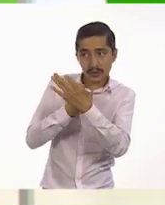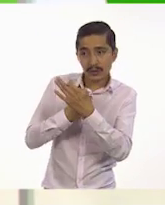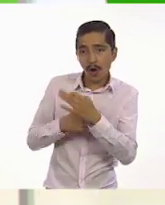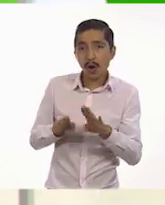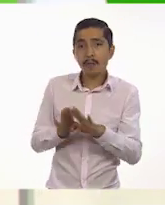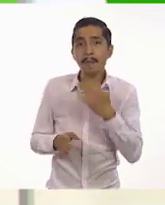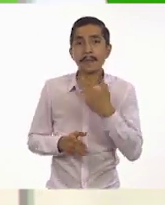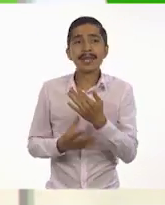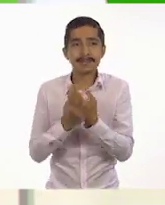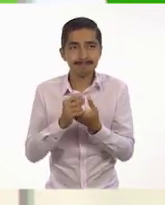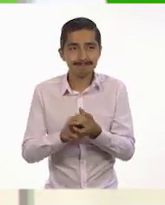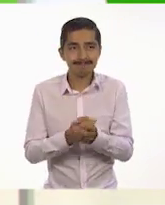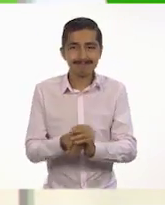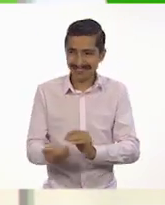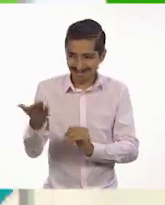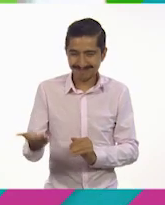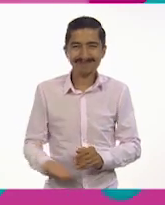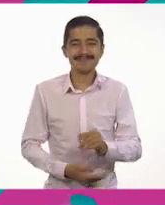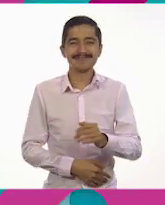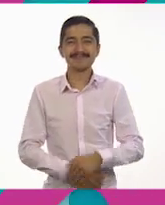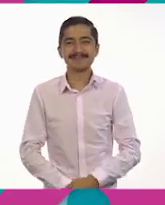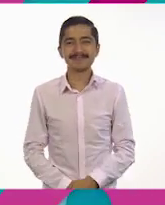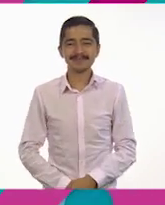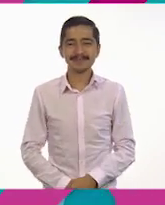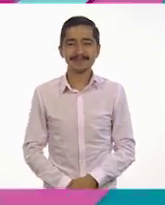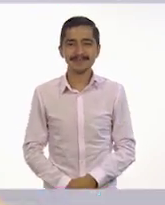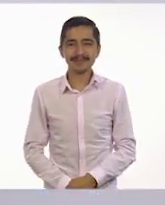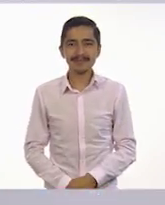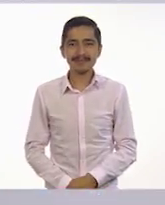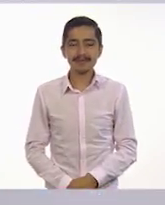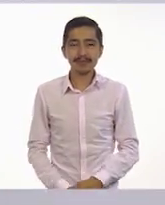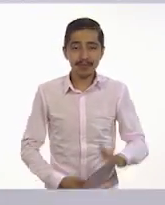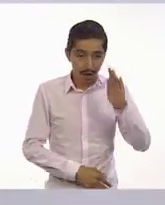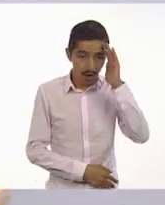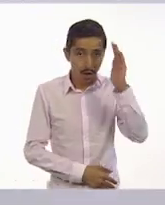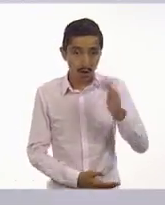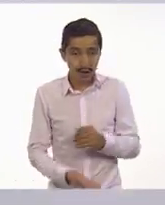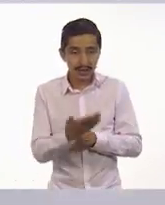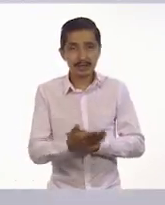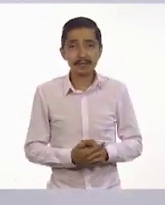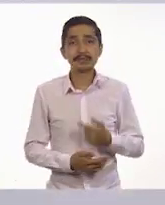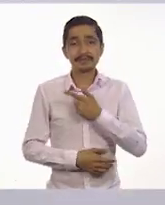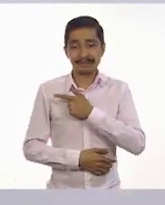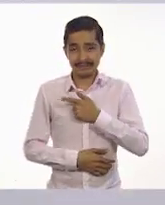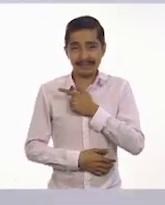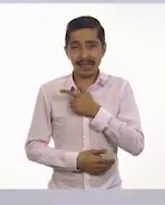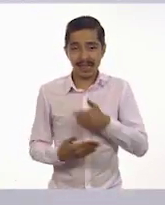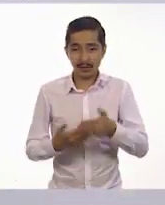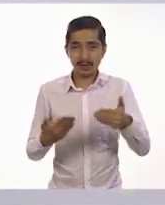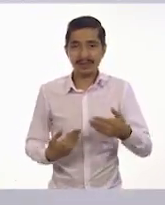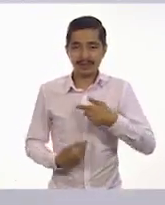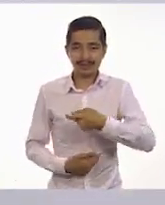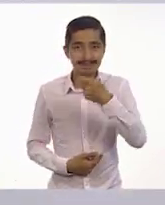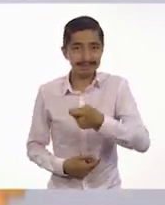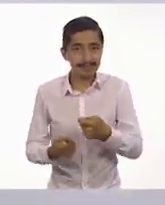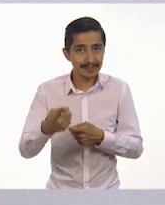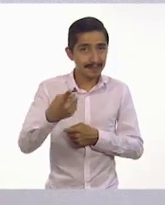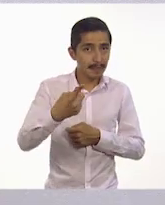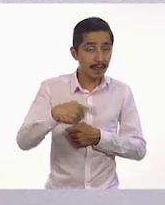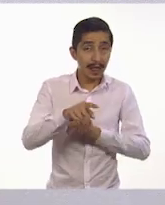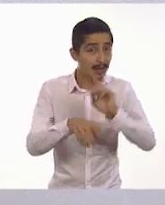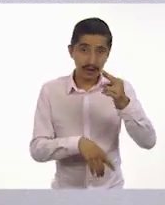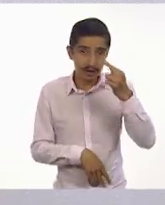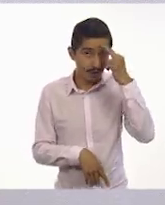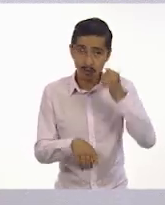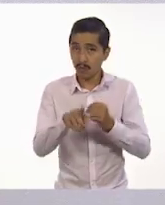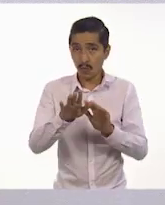lavado de las manos? Adelante Ajo Listo. Hola, qué gusto saludarlos. No olviden que hay